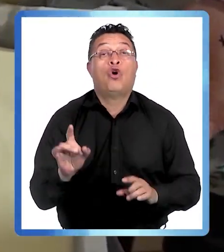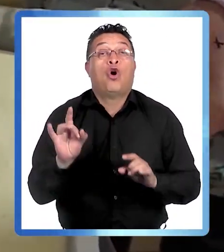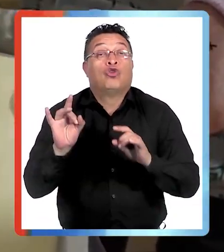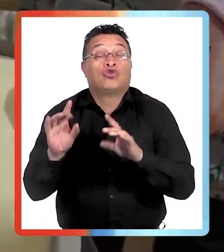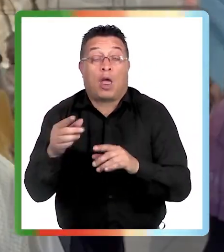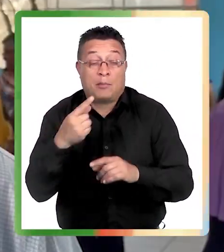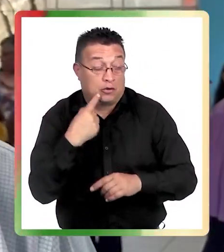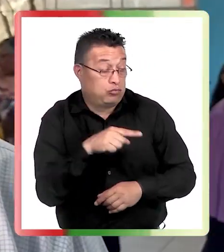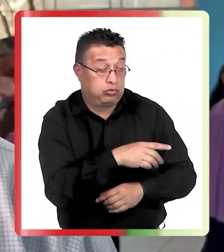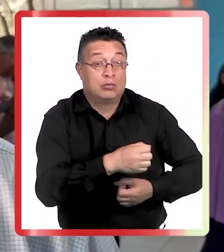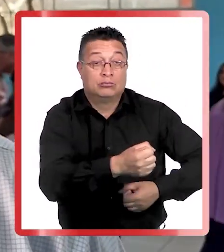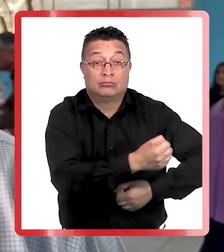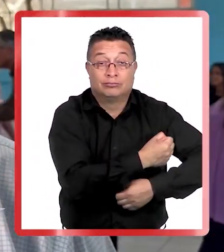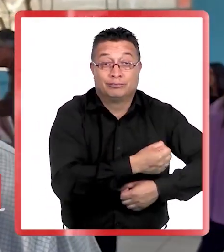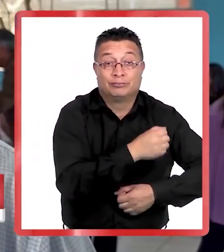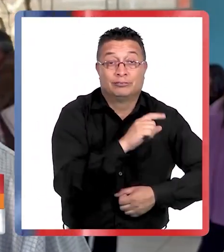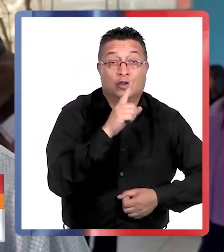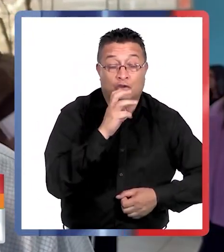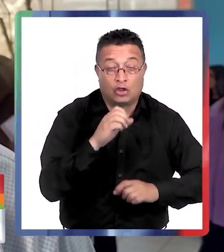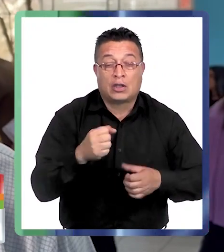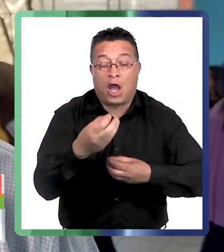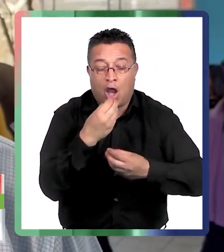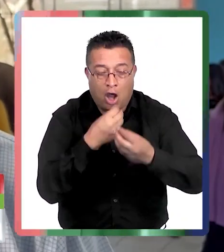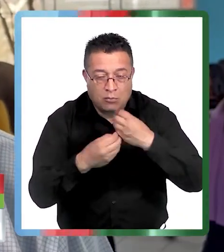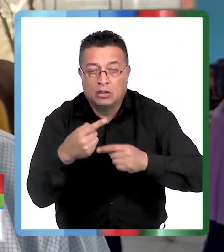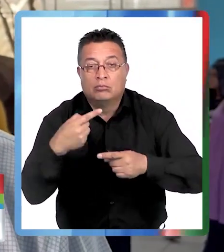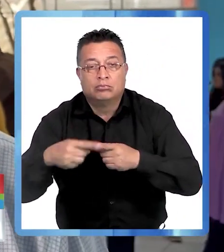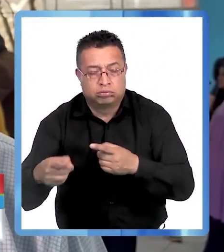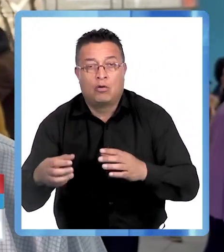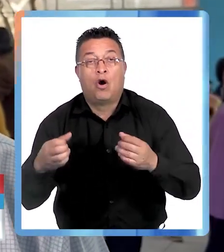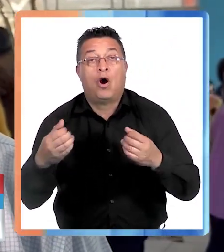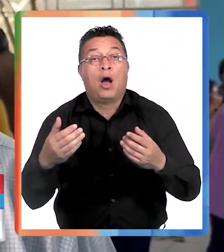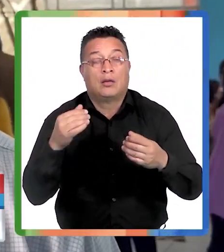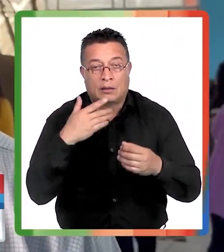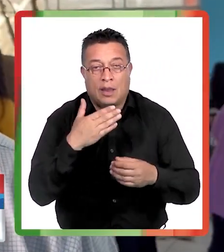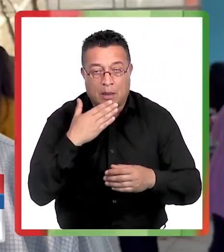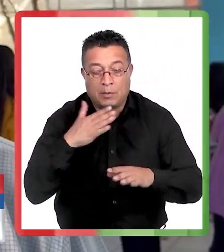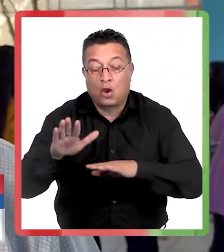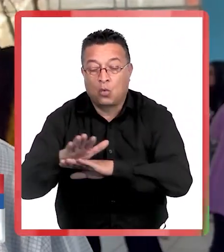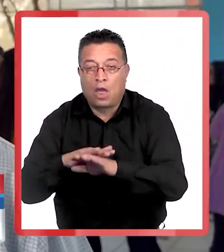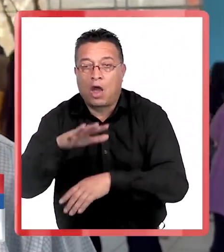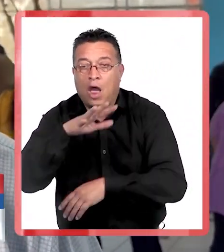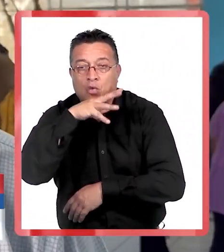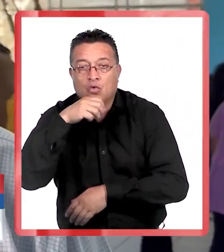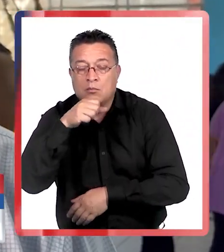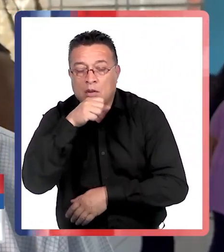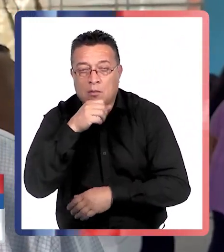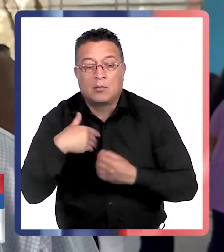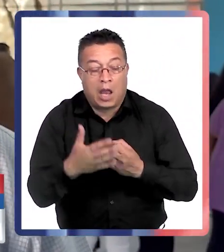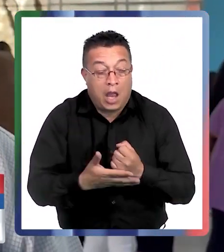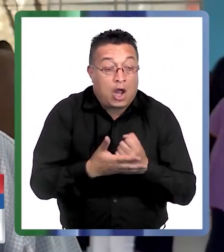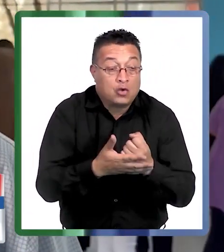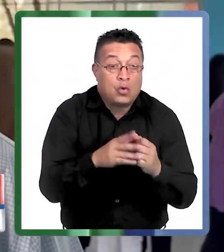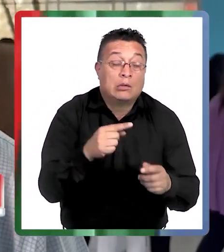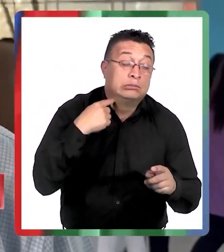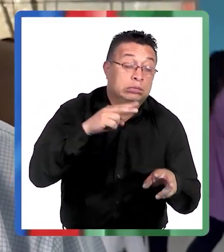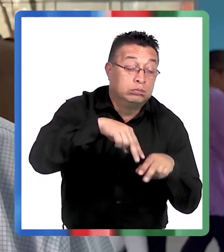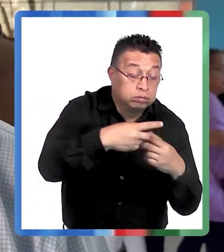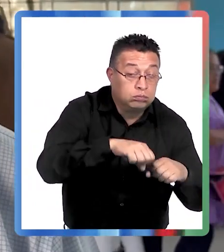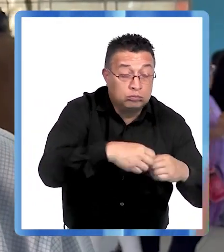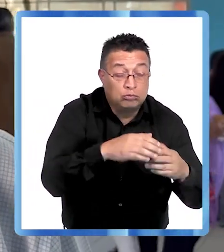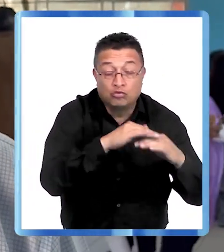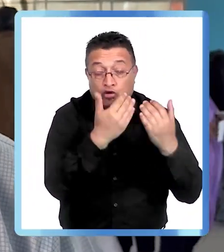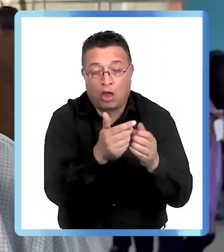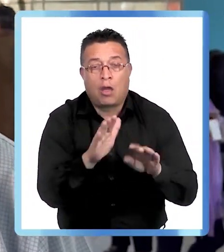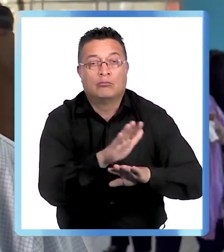como lo que vimos acá de repostería, manipulación de alimentos, pero también cuidado de adultos mayores, también primeros auxilios. Algo novedoso